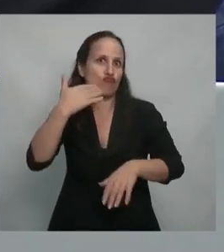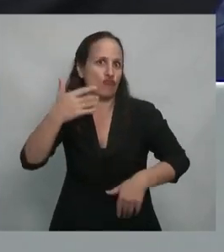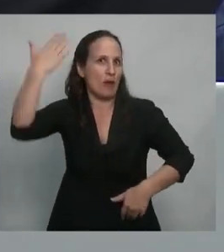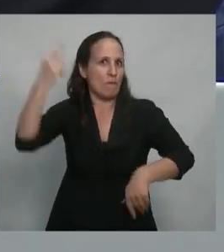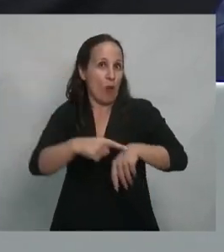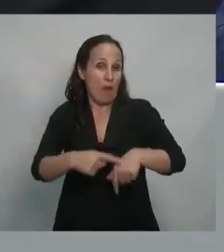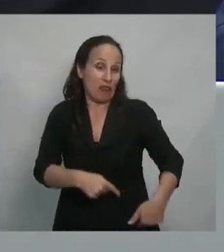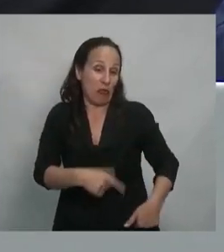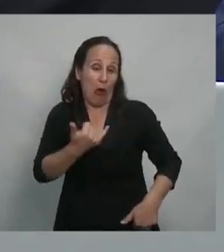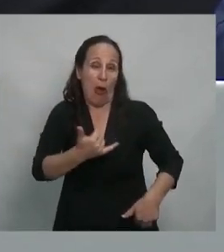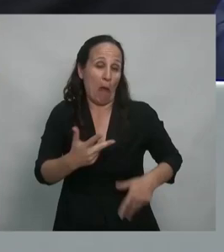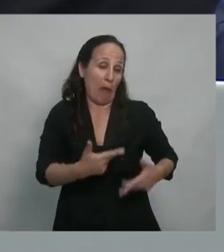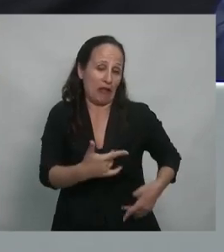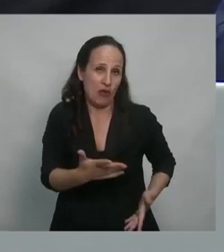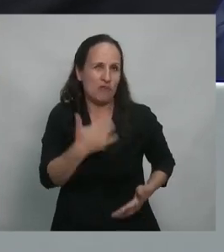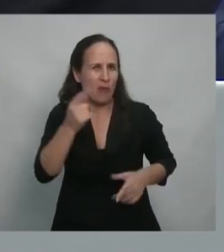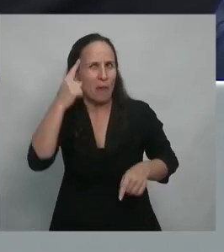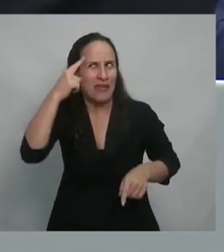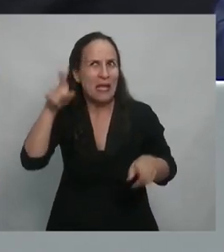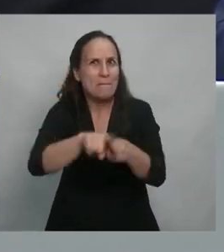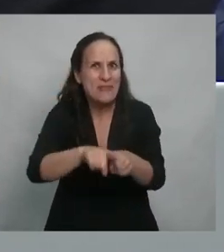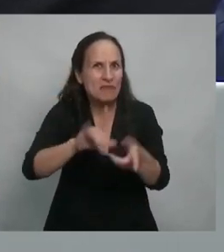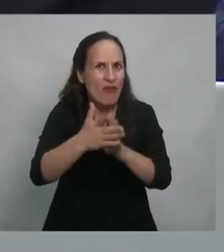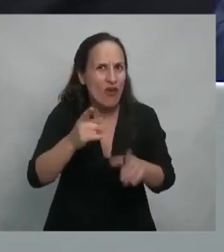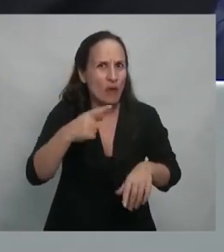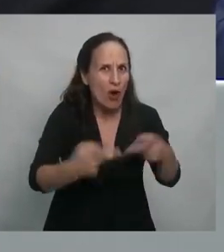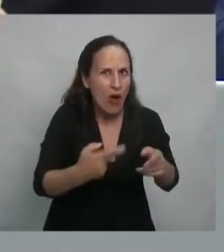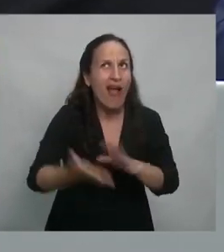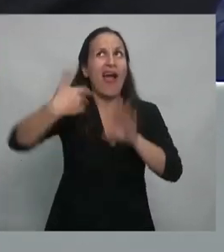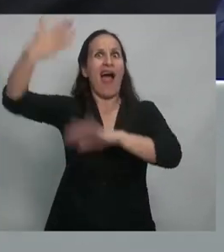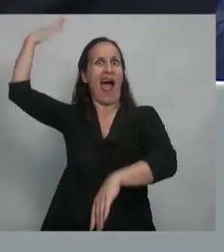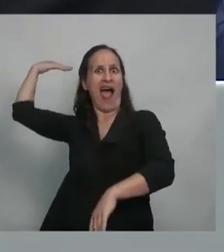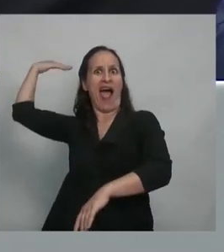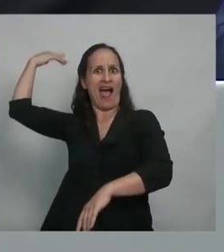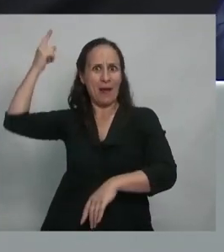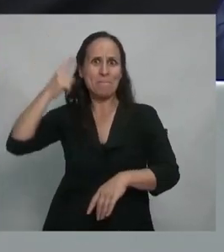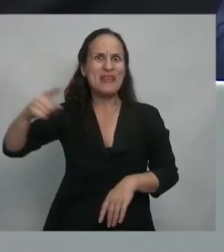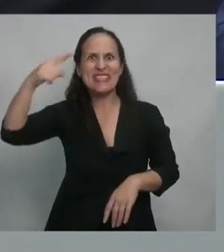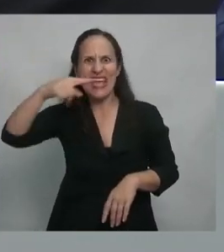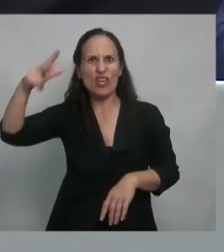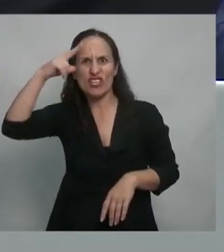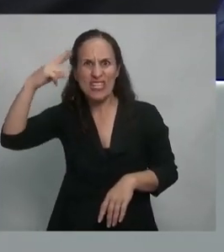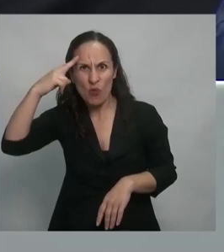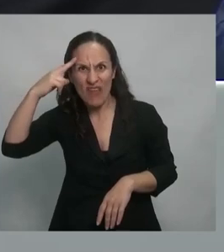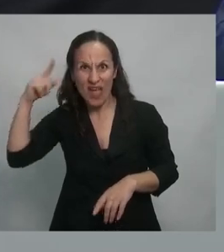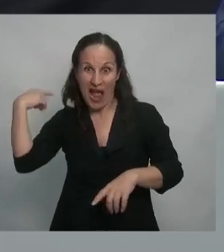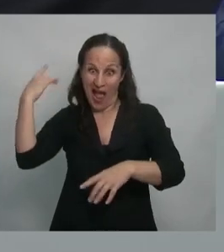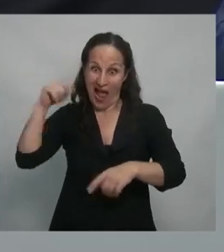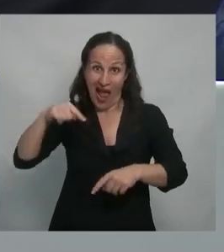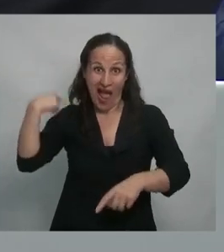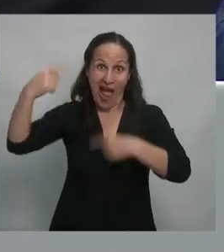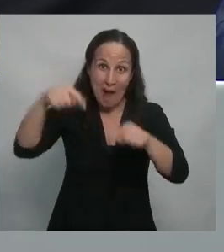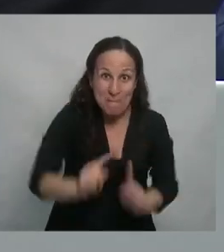apéndice en aquella época, no creo, pero ¿alguien sacaría una muela como si sacaban las muelas en 1789? Seguro que no.